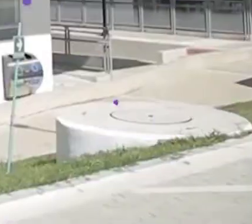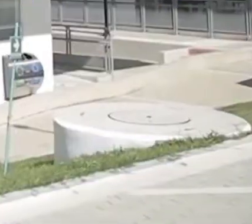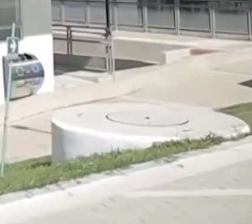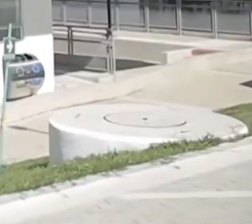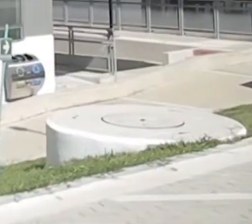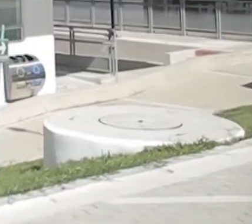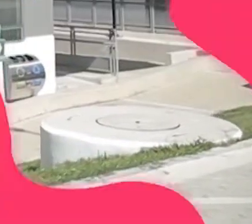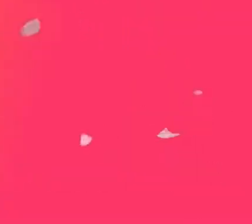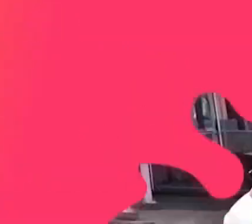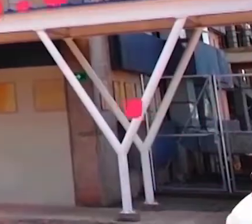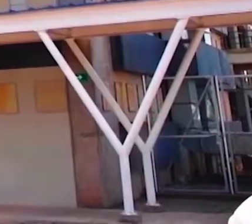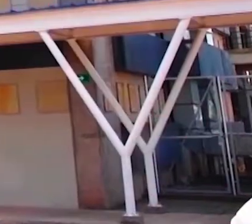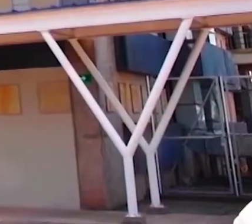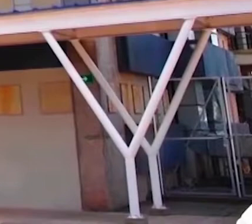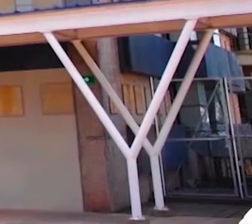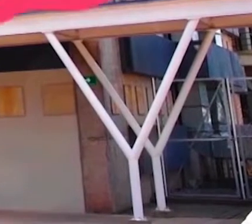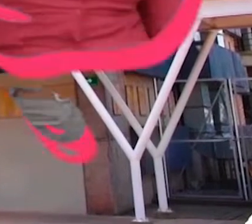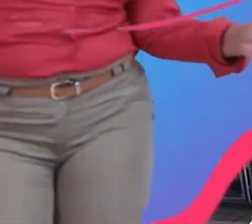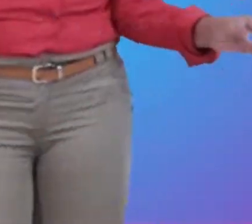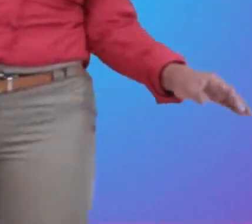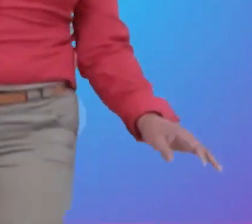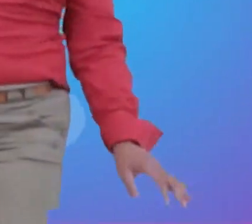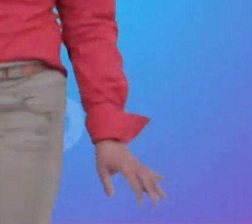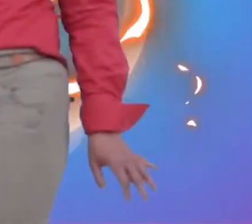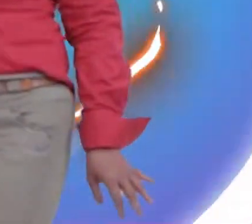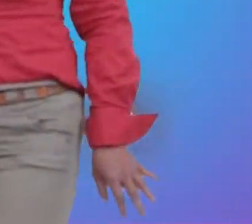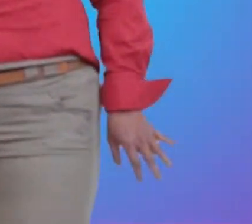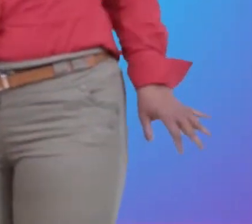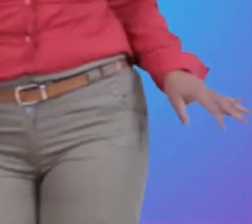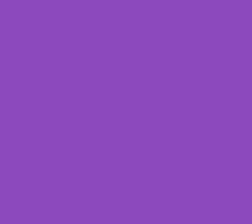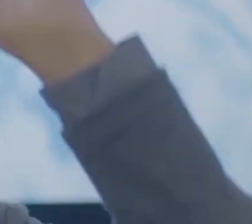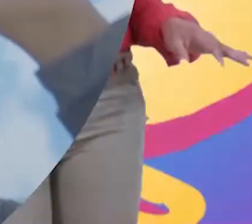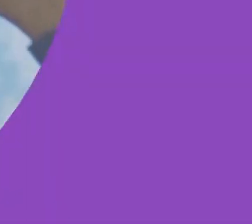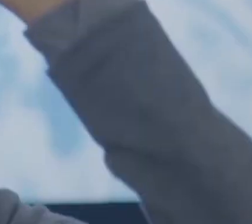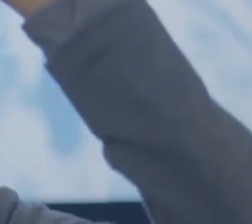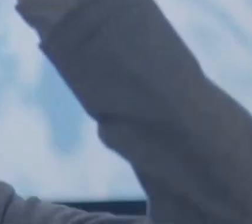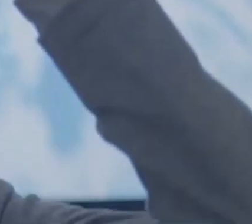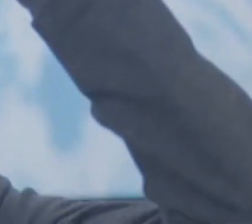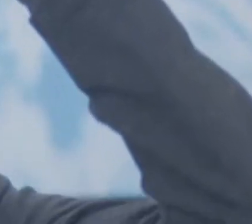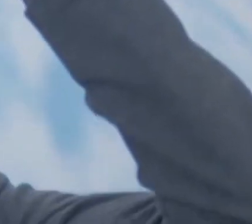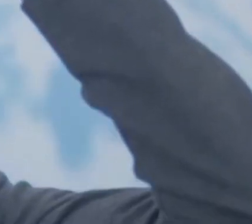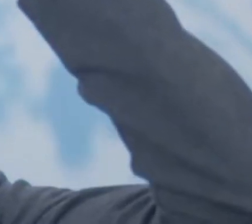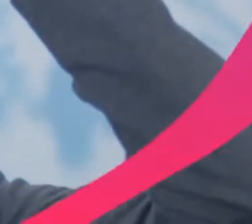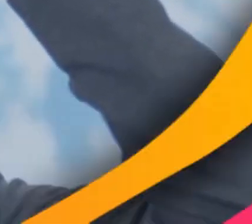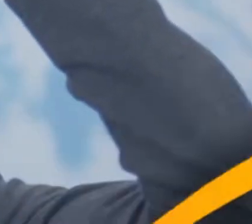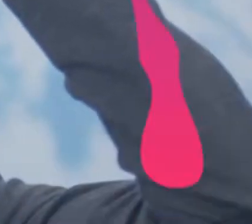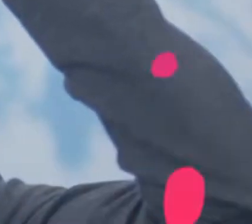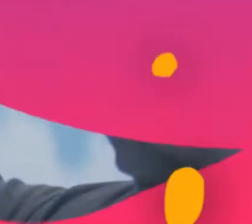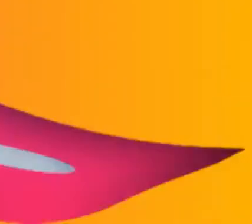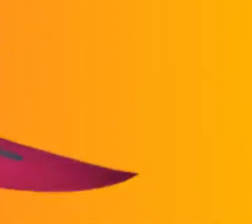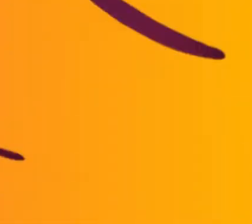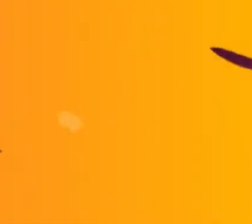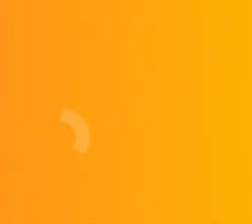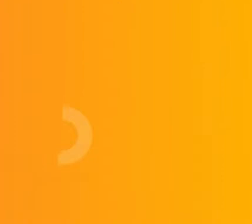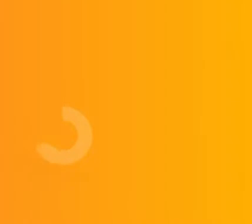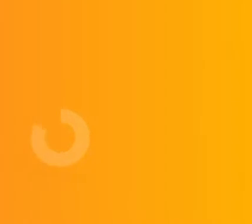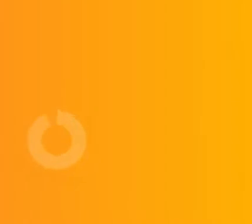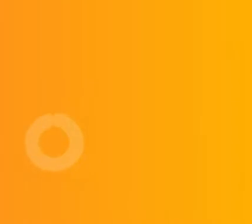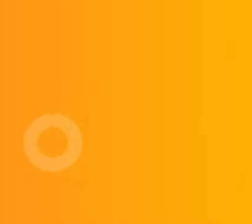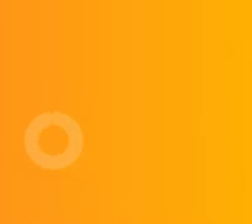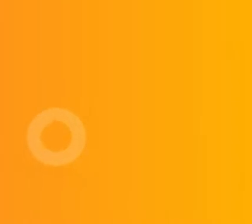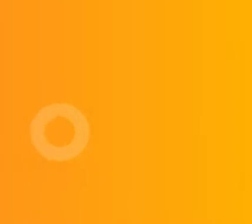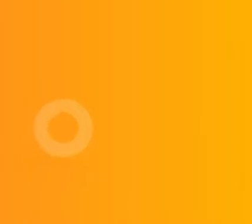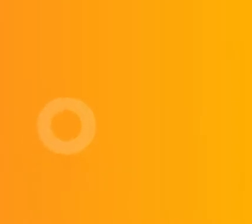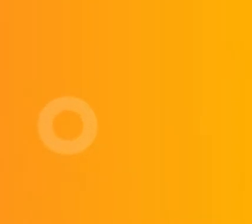aquí nos llena de orgullo, escenas de todos es mío y es tuyo Ya llega el magazine, se viene el momento de Venga